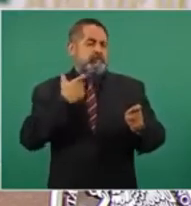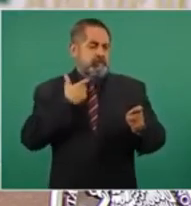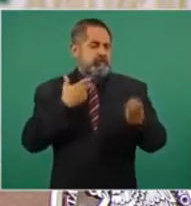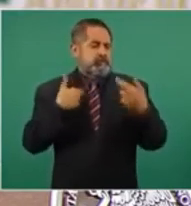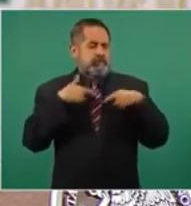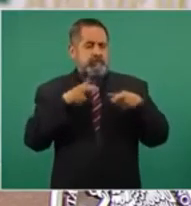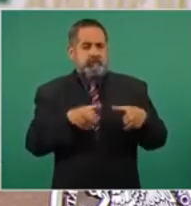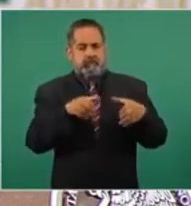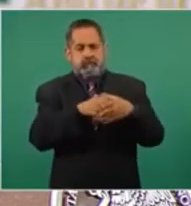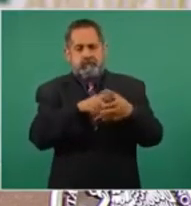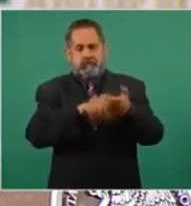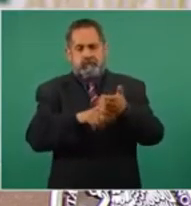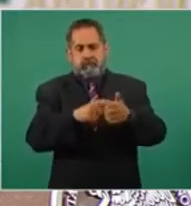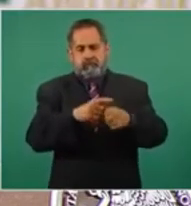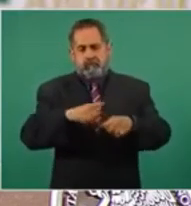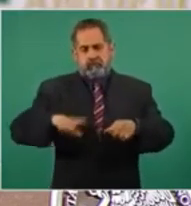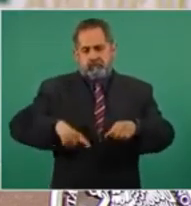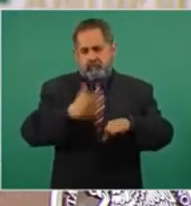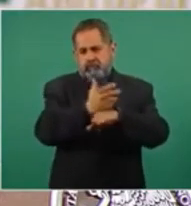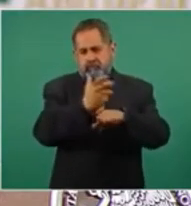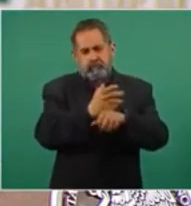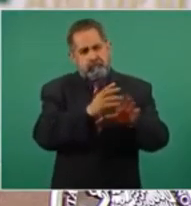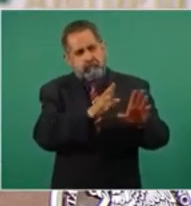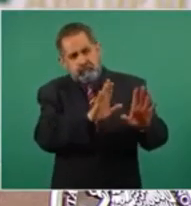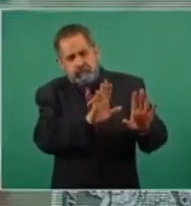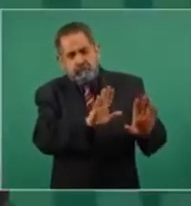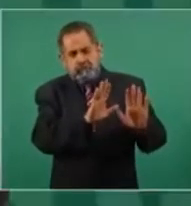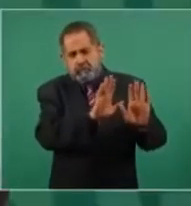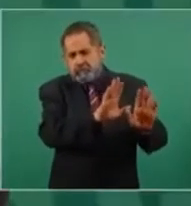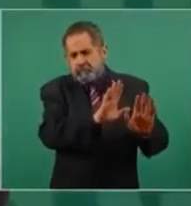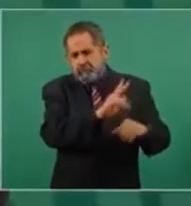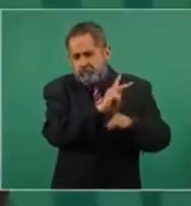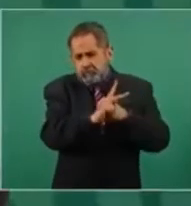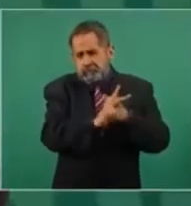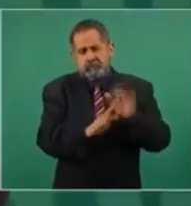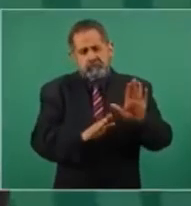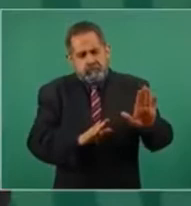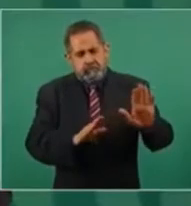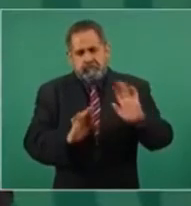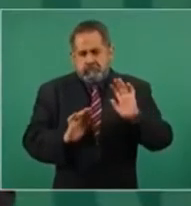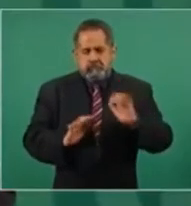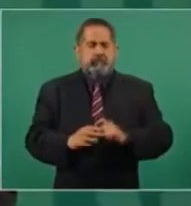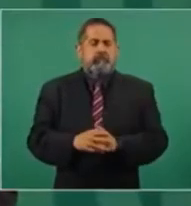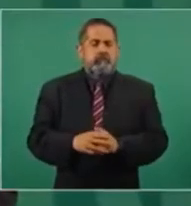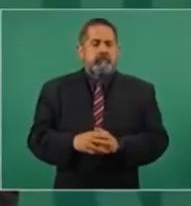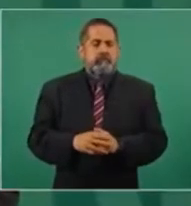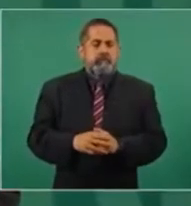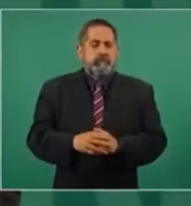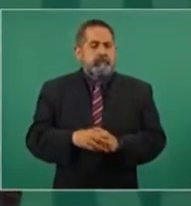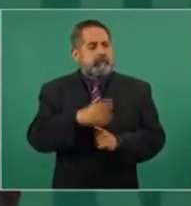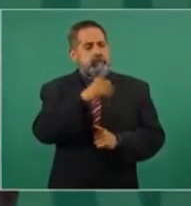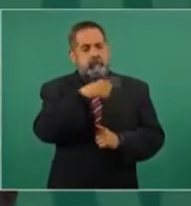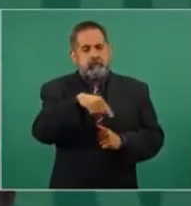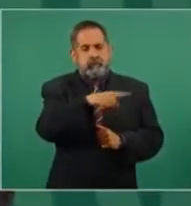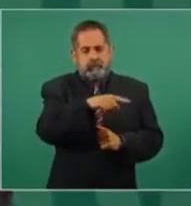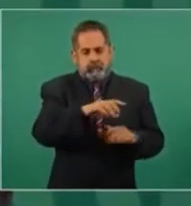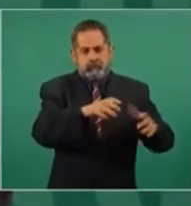a un gobierno extranjero en nuestro país. Y ellos quisieran